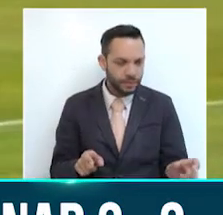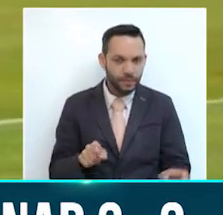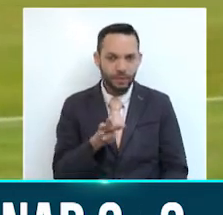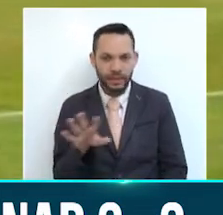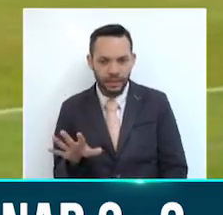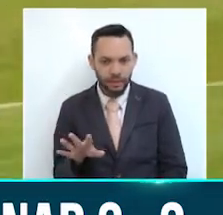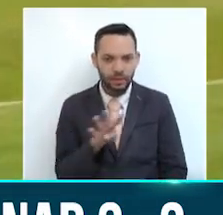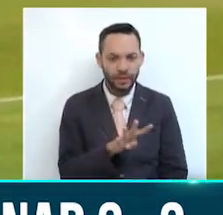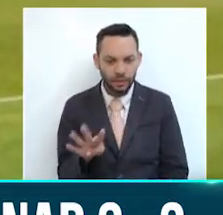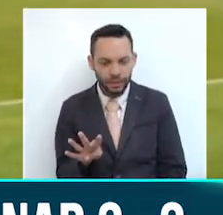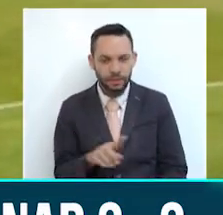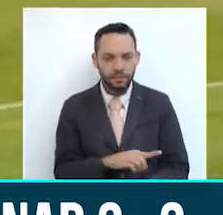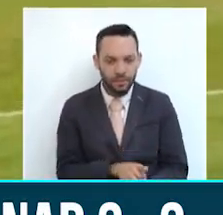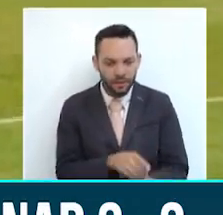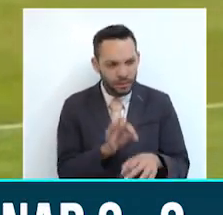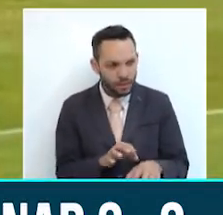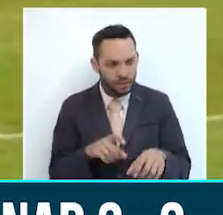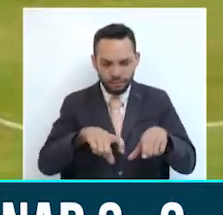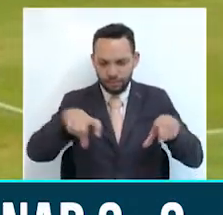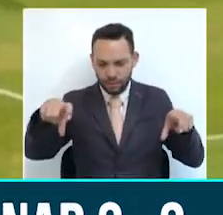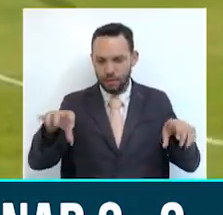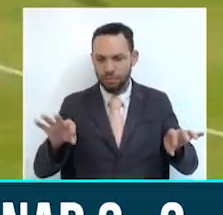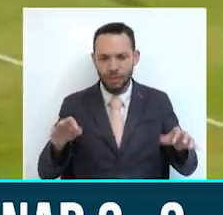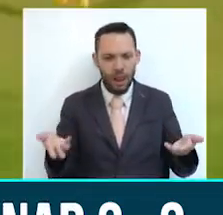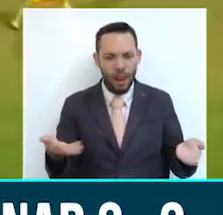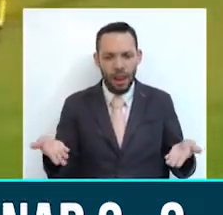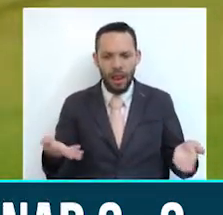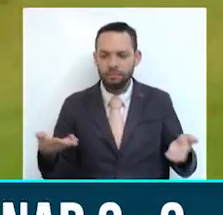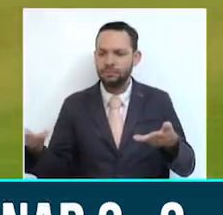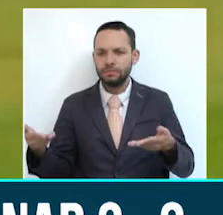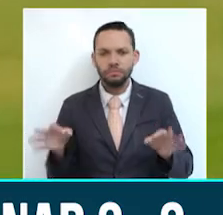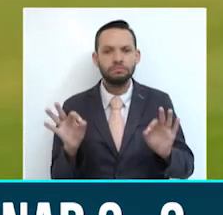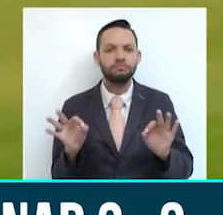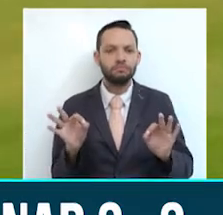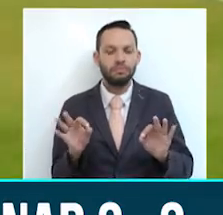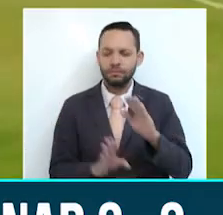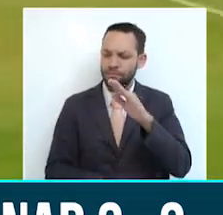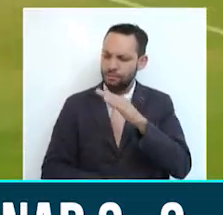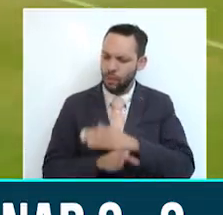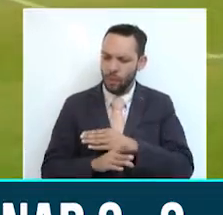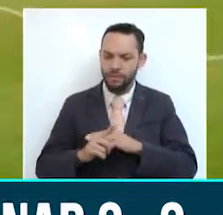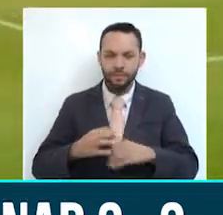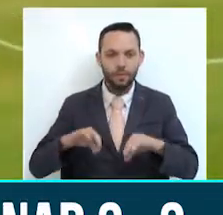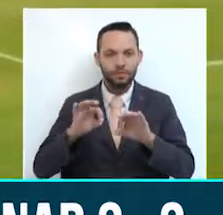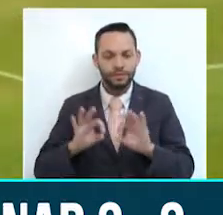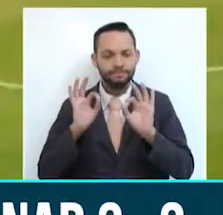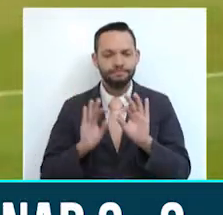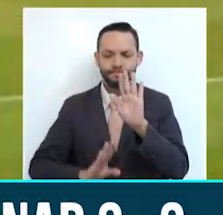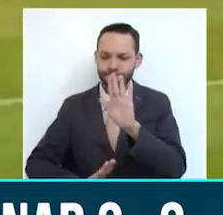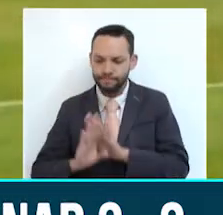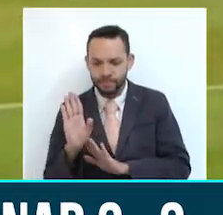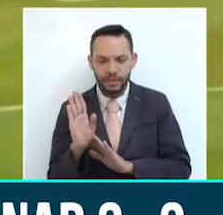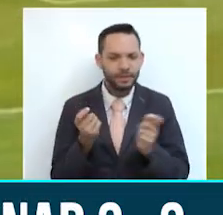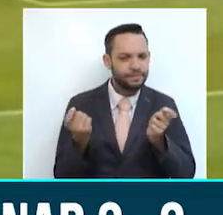minutos del final, ambos tantos con destacada técnica. La expectativa por el rendimiento del equipo es prudente y la inquietud ciudadana